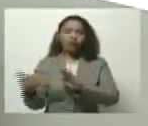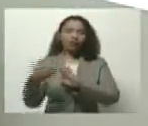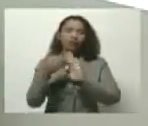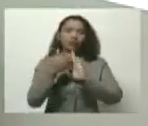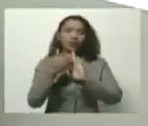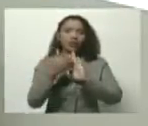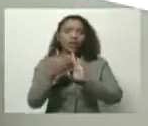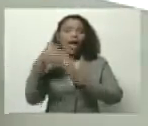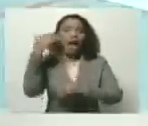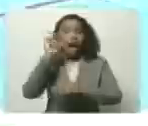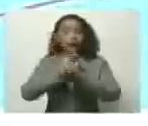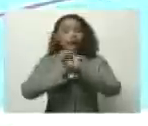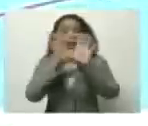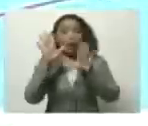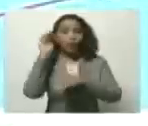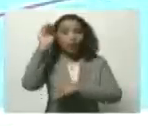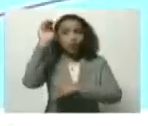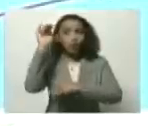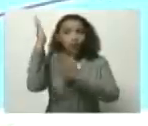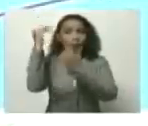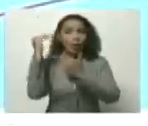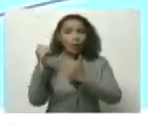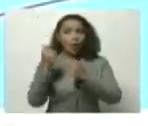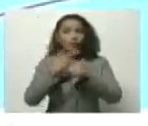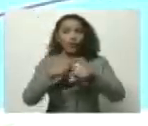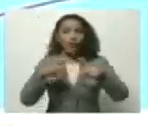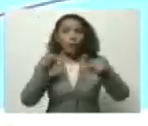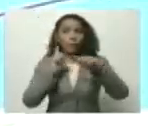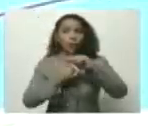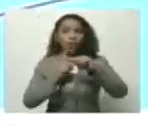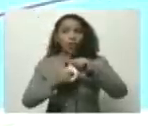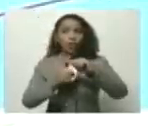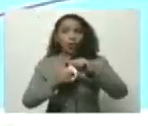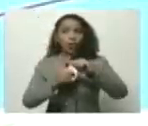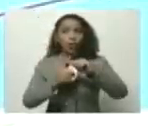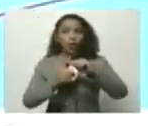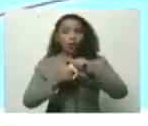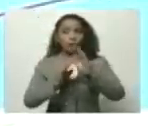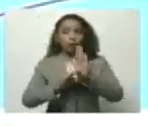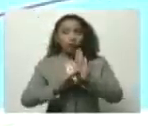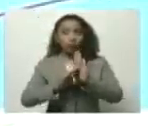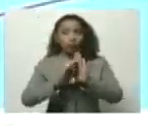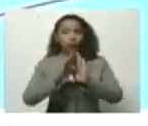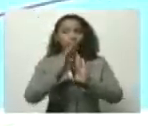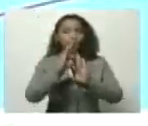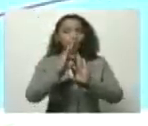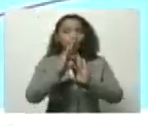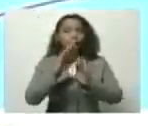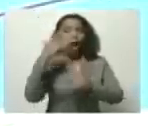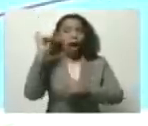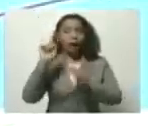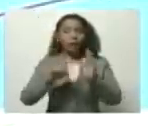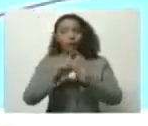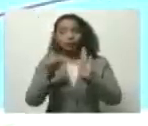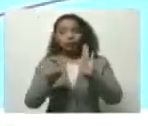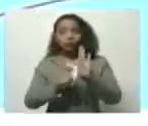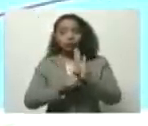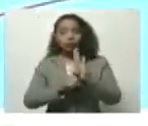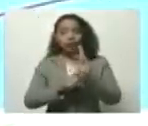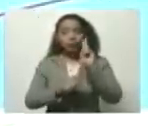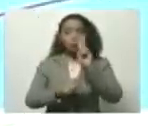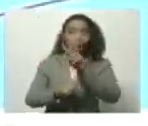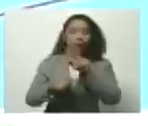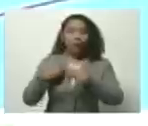que el futuro de esperanza de prosperidad de crecimiento de desarrollo está plenamente previsto